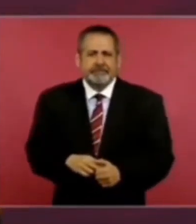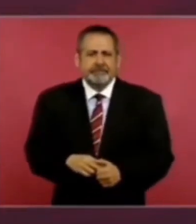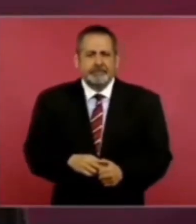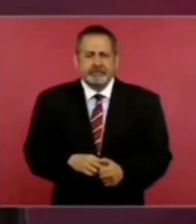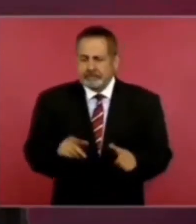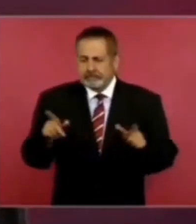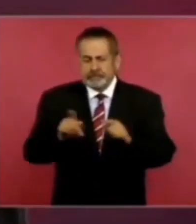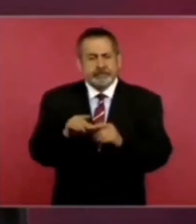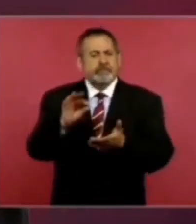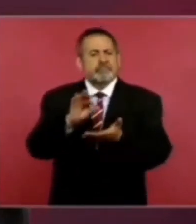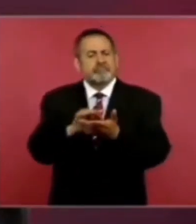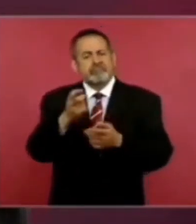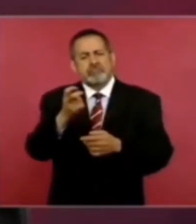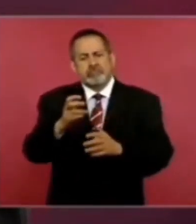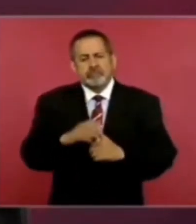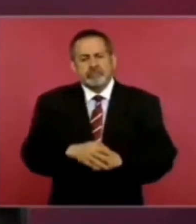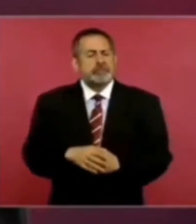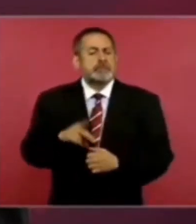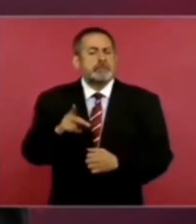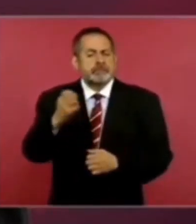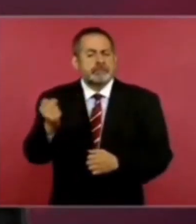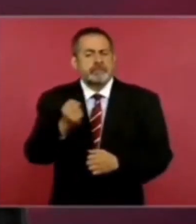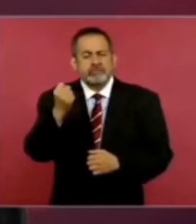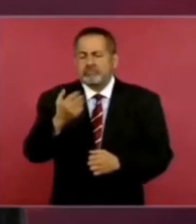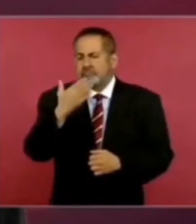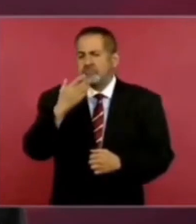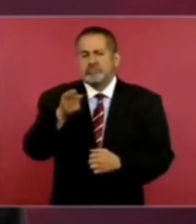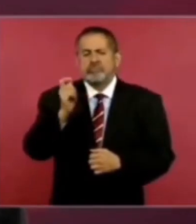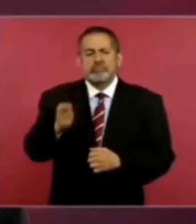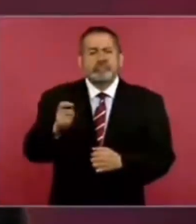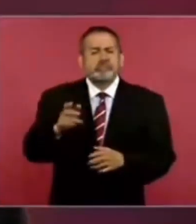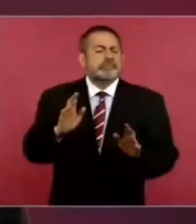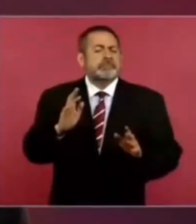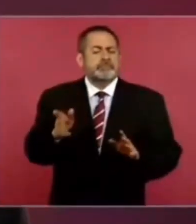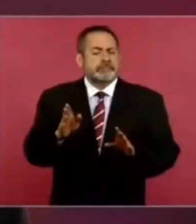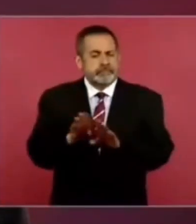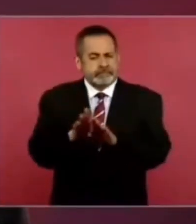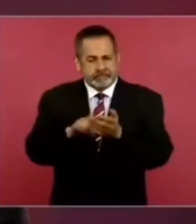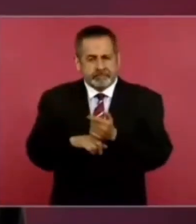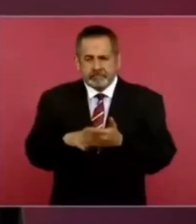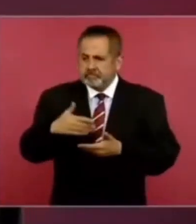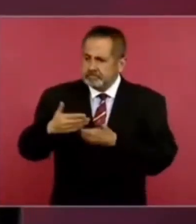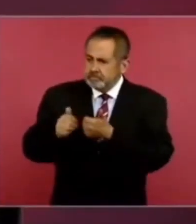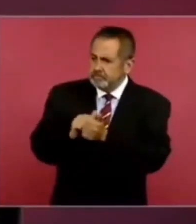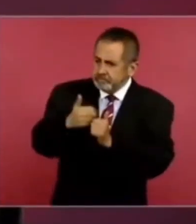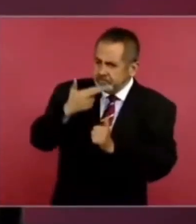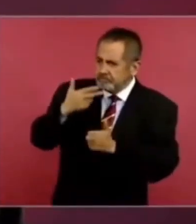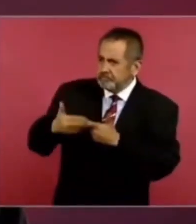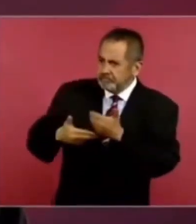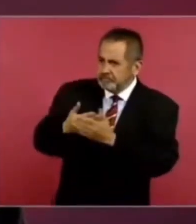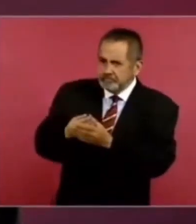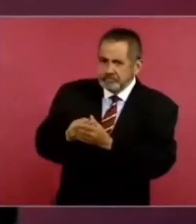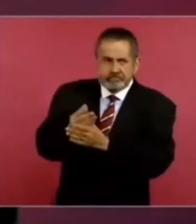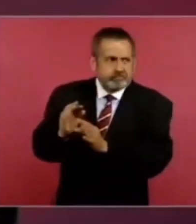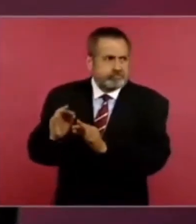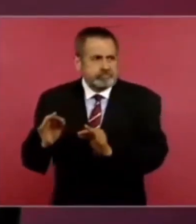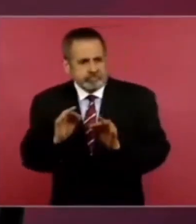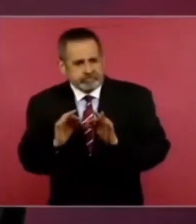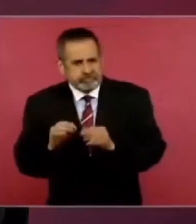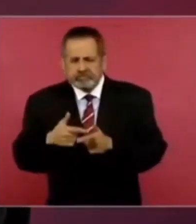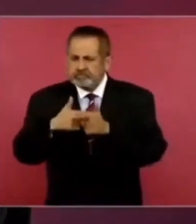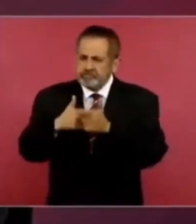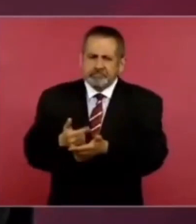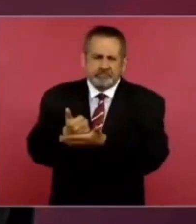todo. Afortunadamente, ya vamos saliendo, vamos a seguir